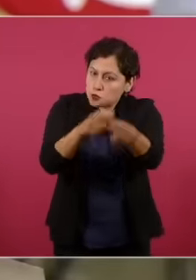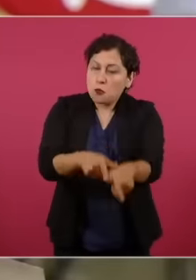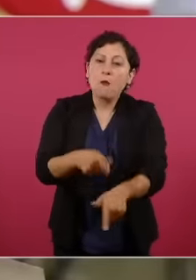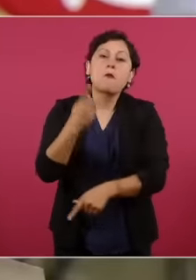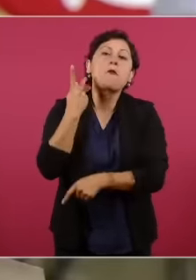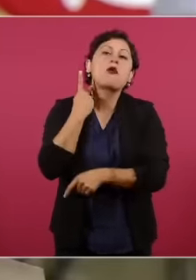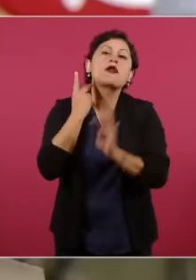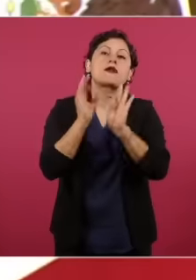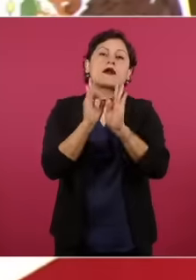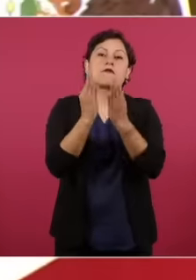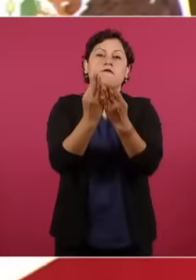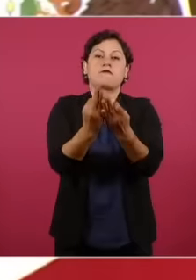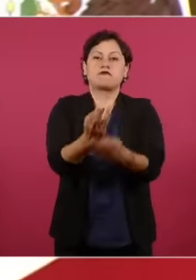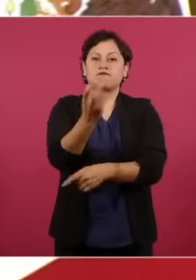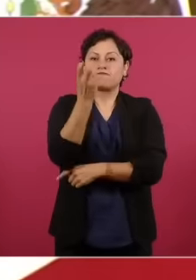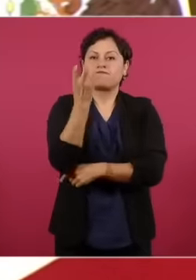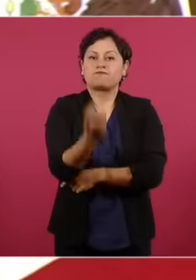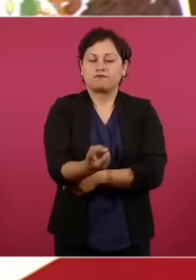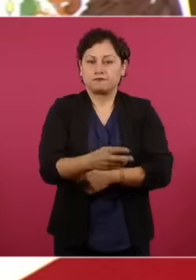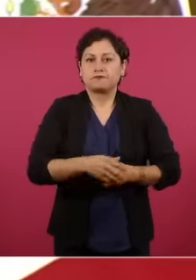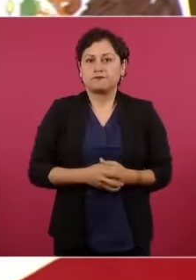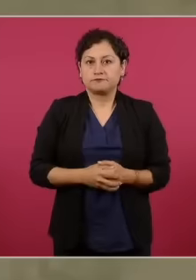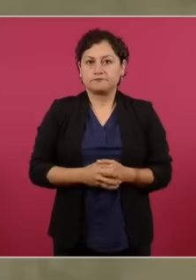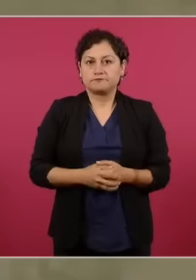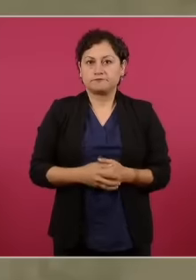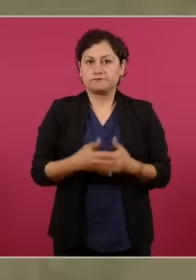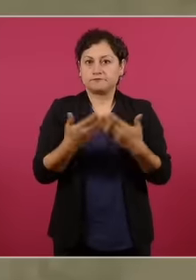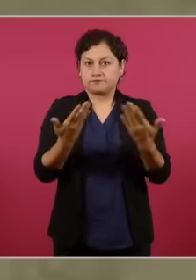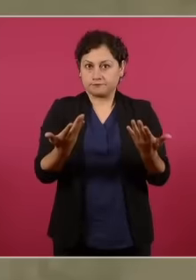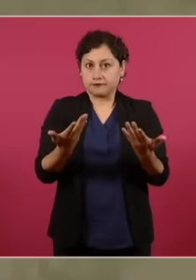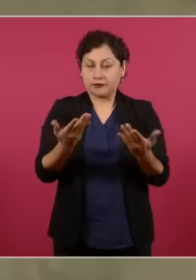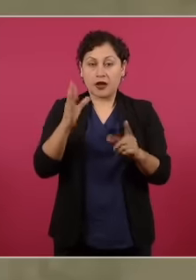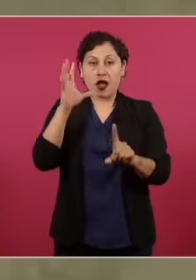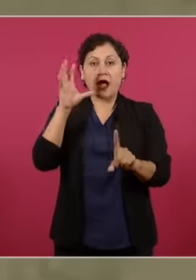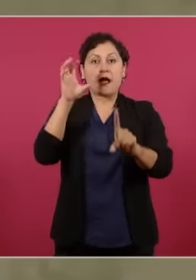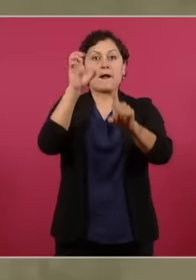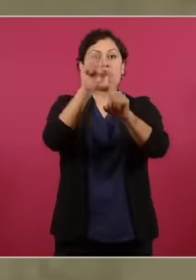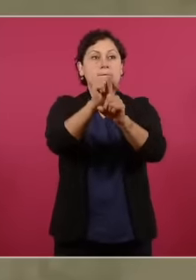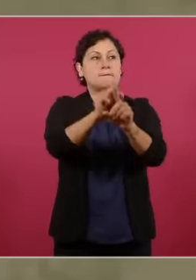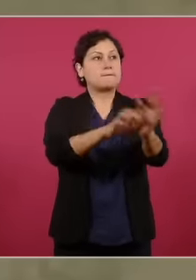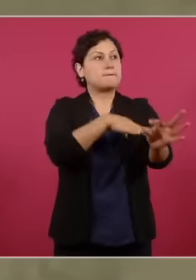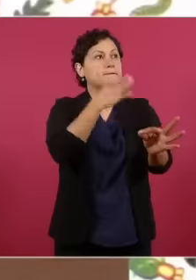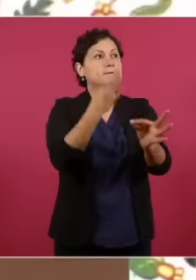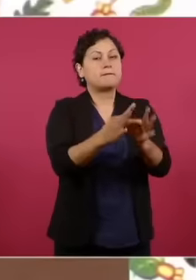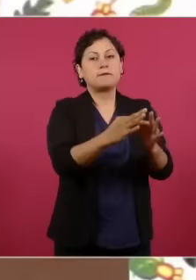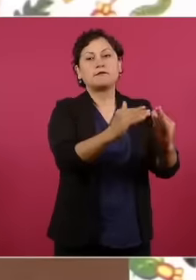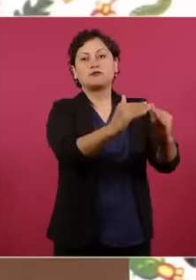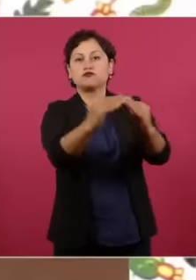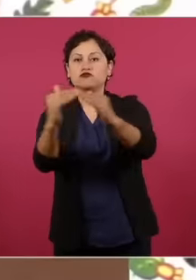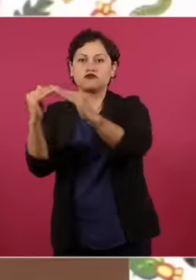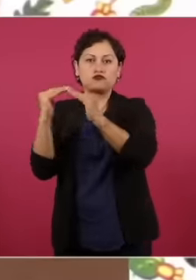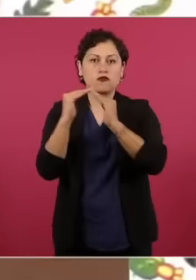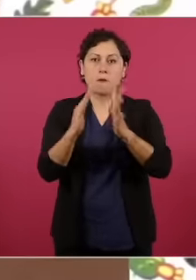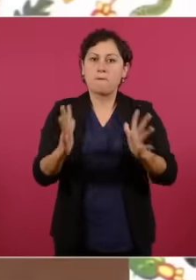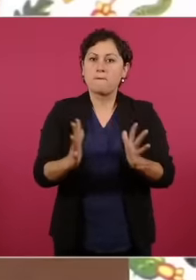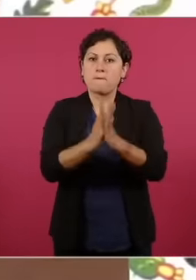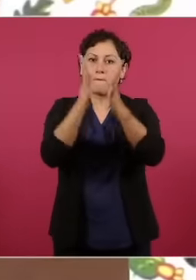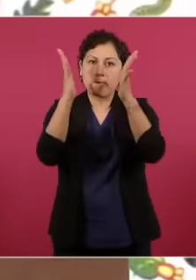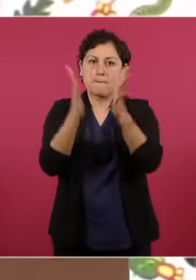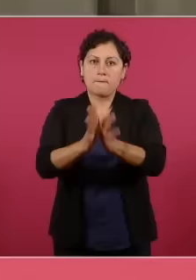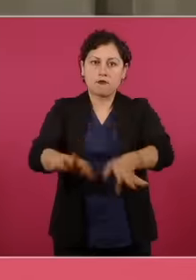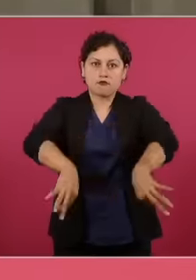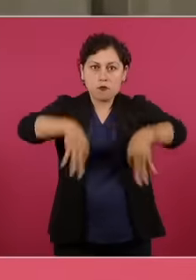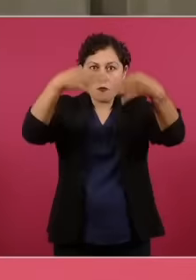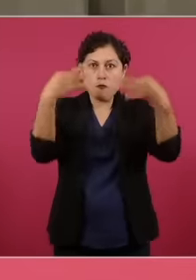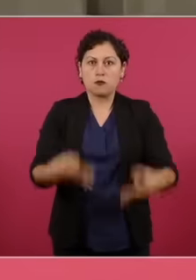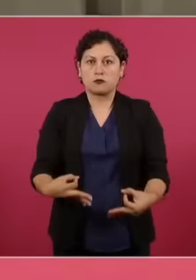Una Auténtica Democracia No una simulación No